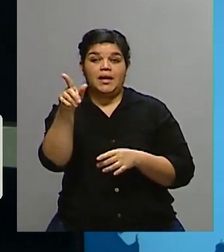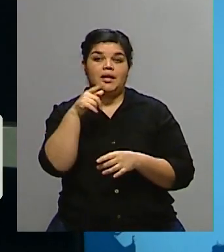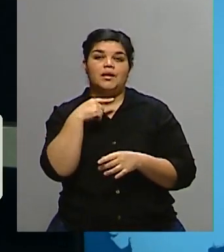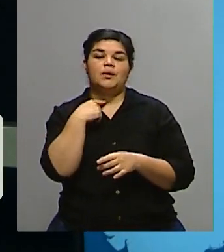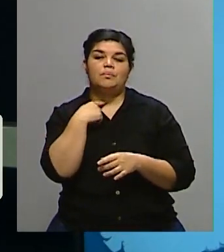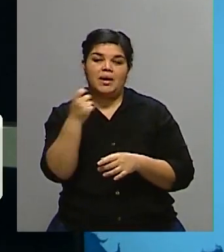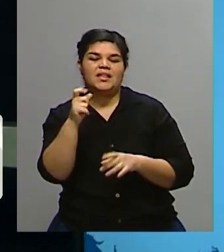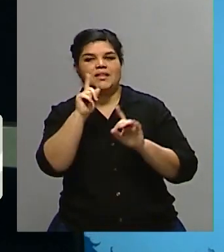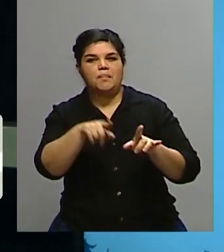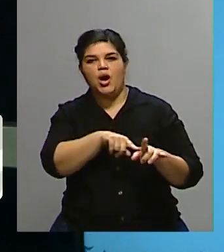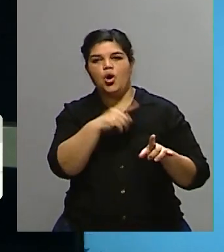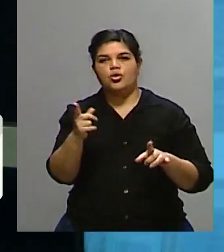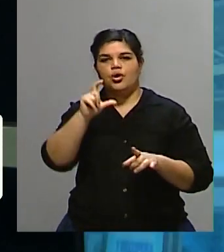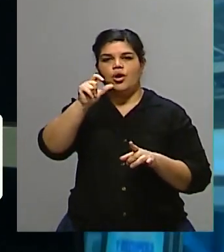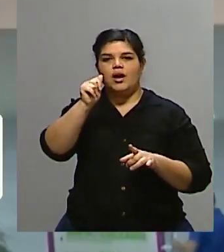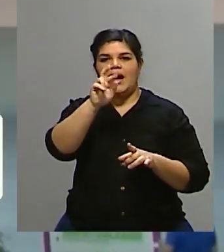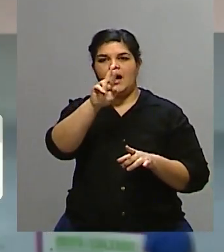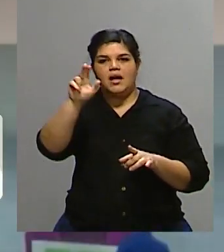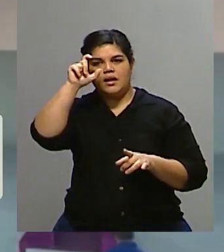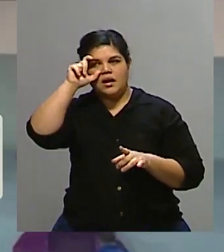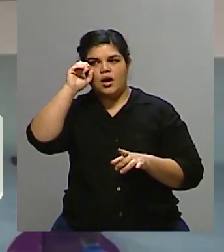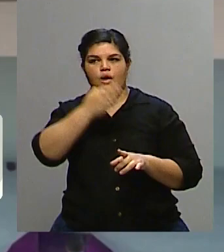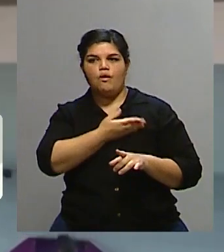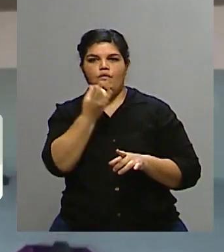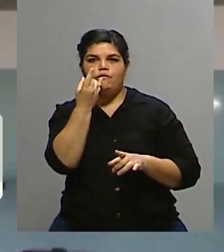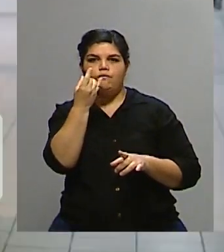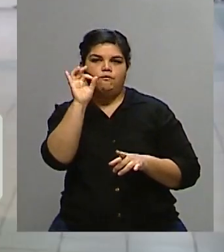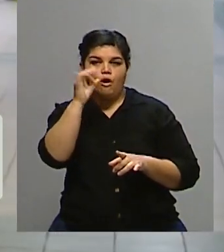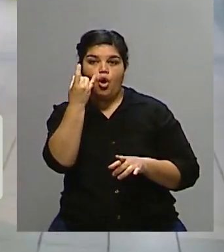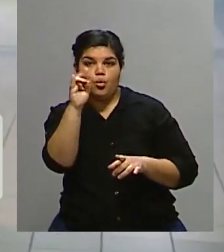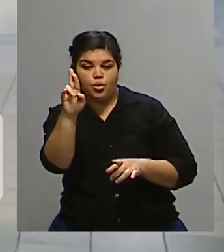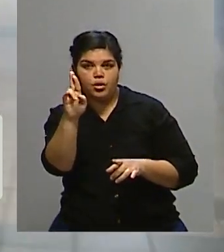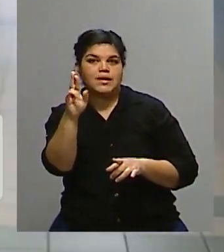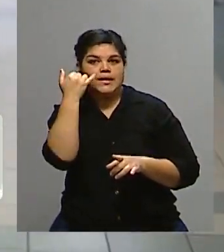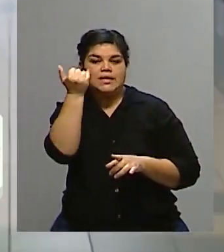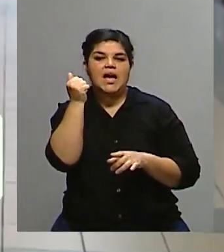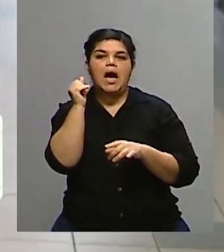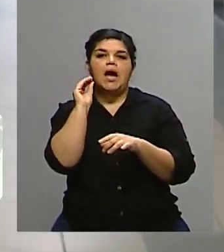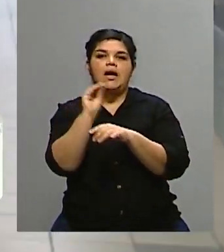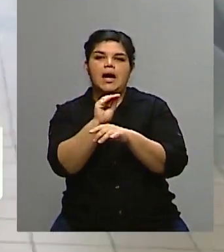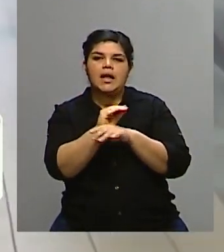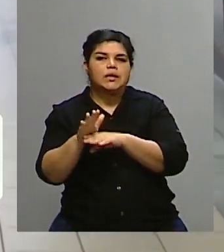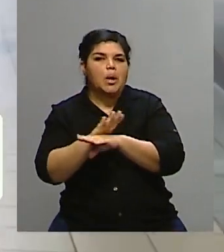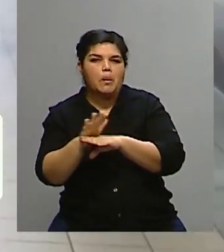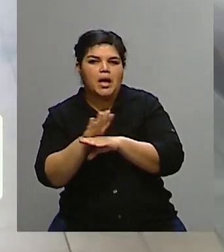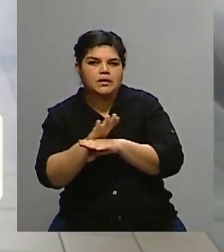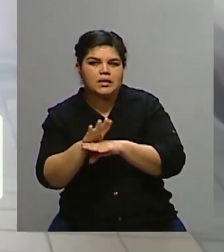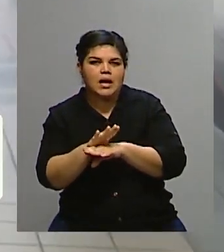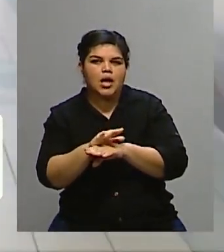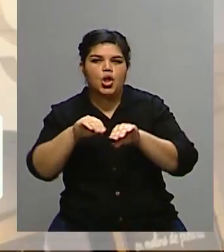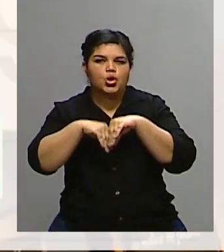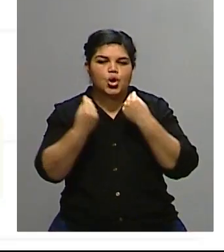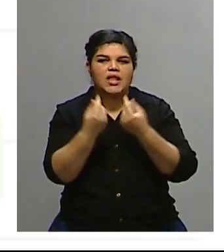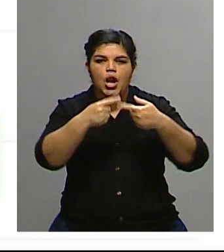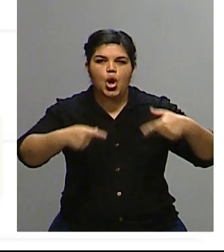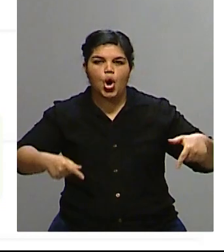es Carrefour, le informó que tienen una canasta de precios de 30 productos. Vamos a ver el tuit que publicaba